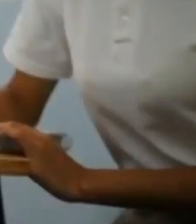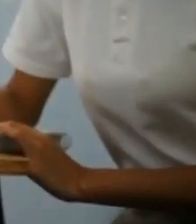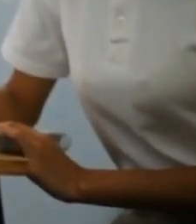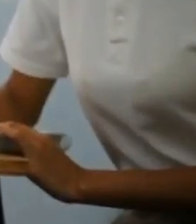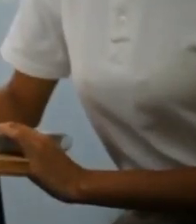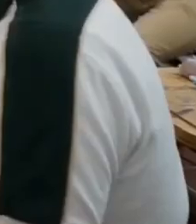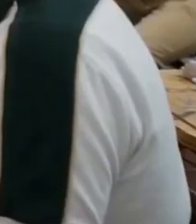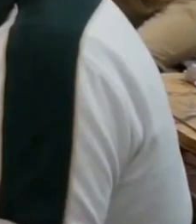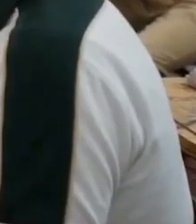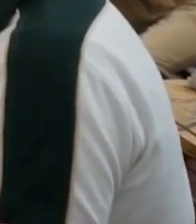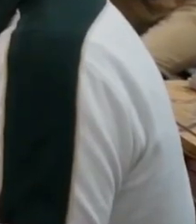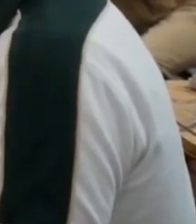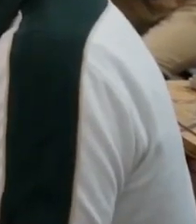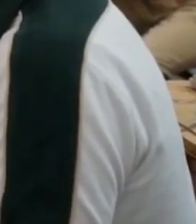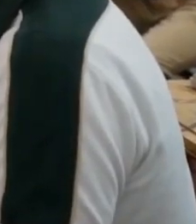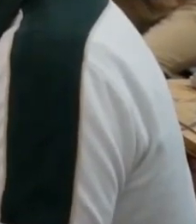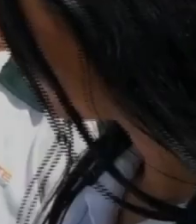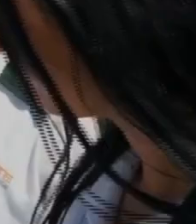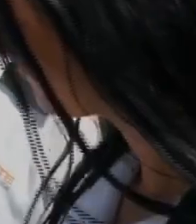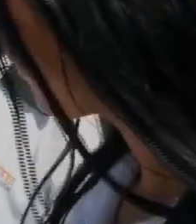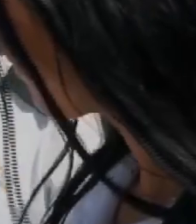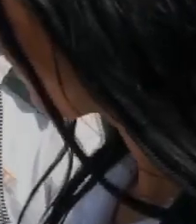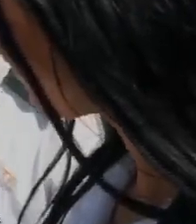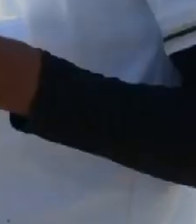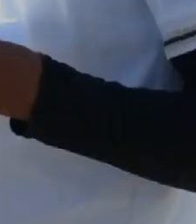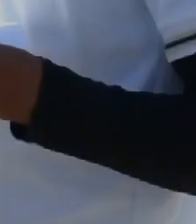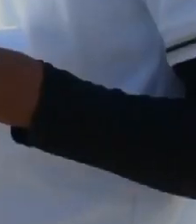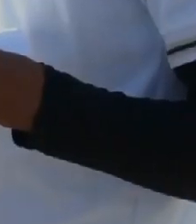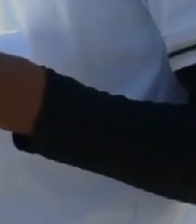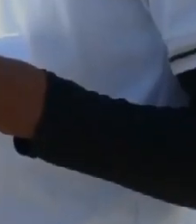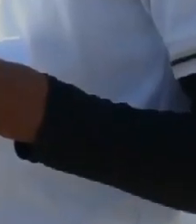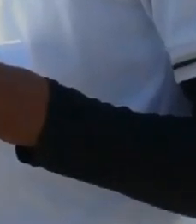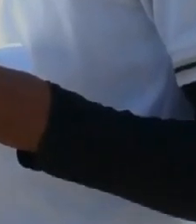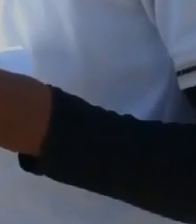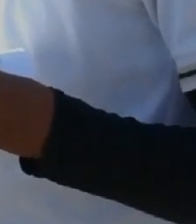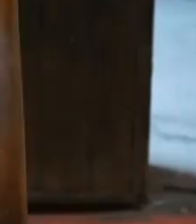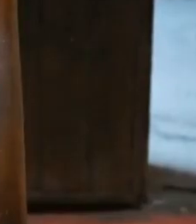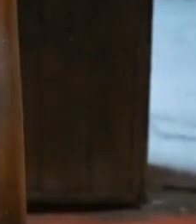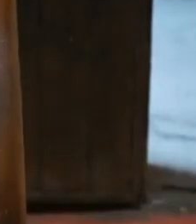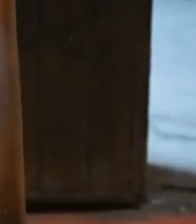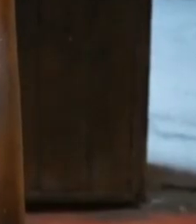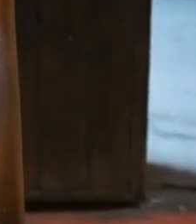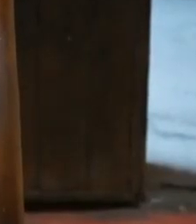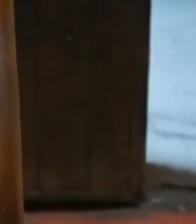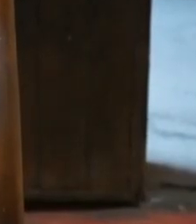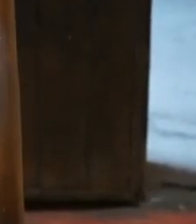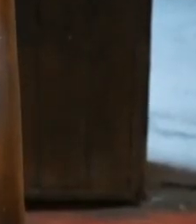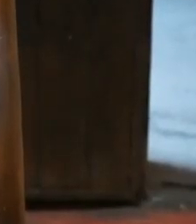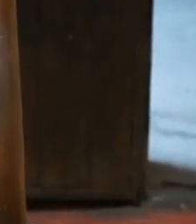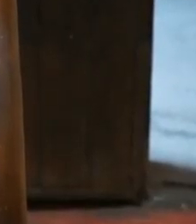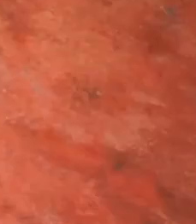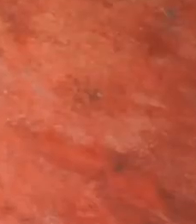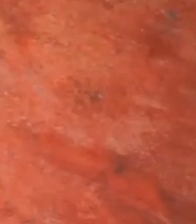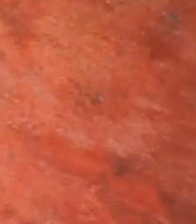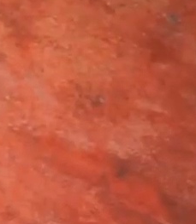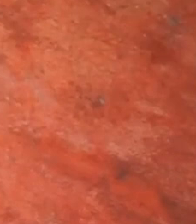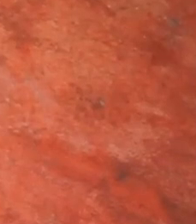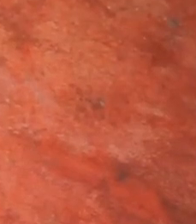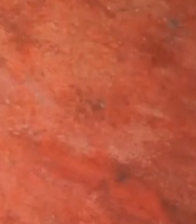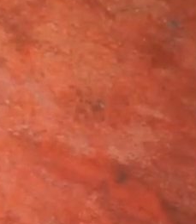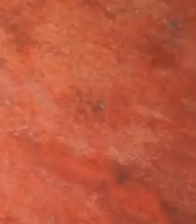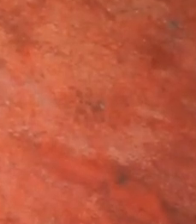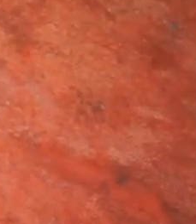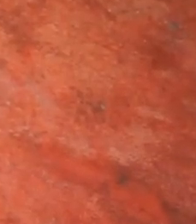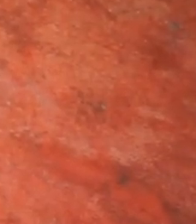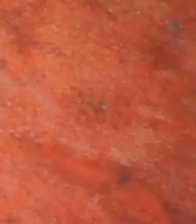en el Centro de Estudios Científicos y Tecnológicos del Estado de Veracruz. Me gusta mucho su día y el deporte, así que todas